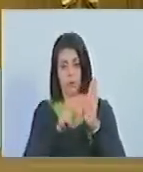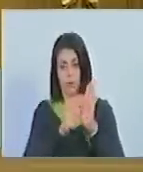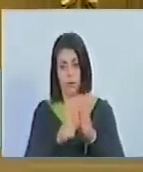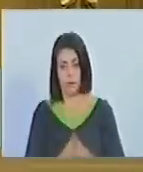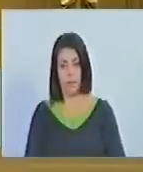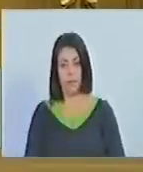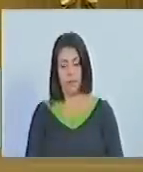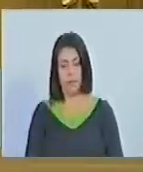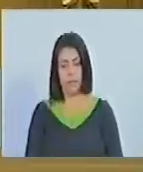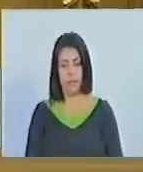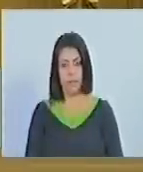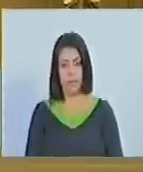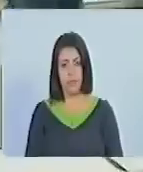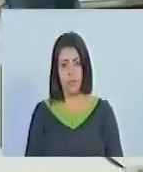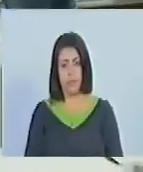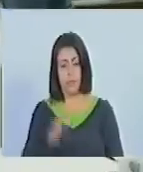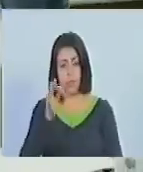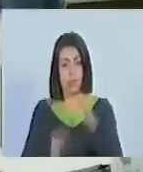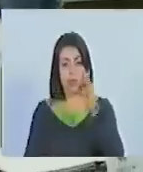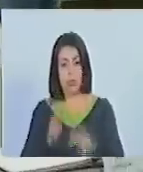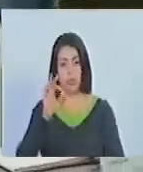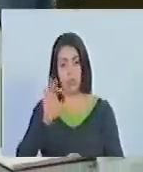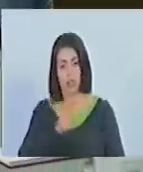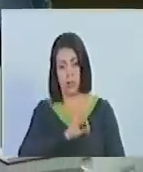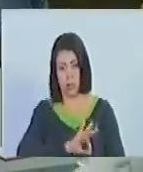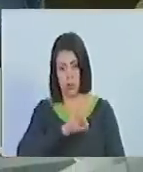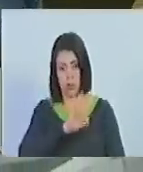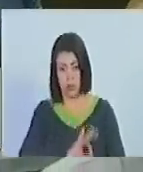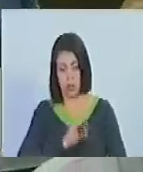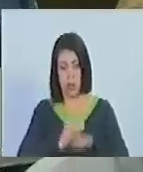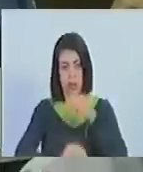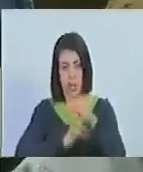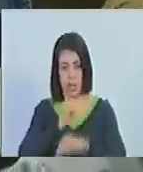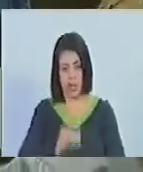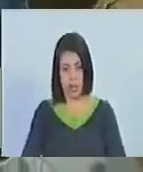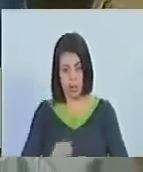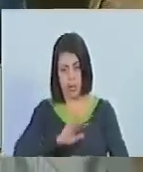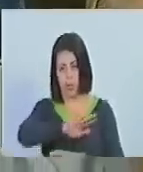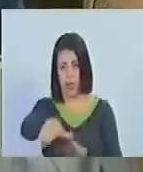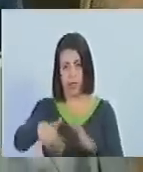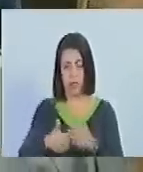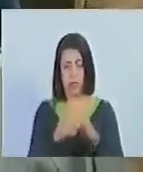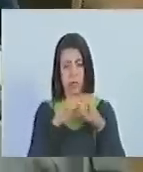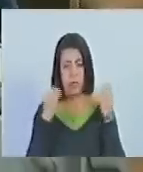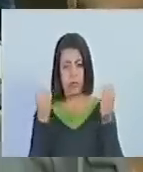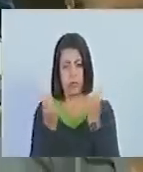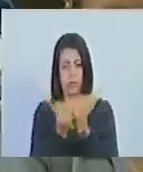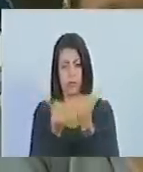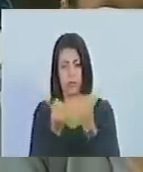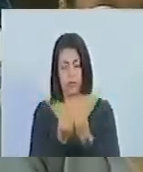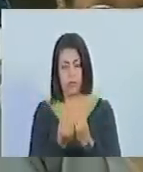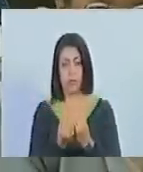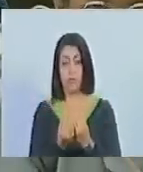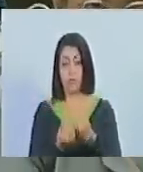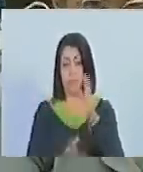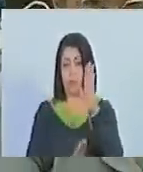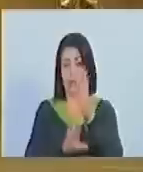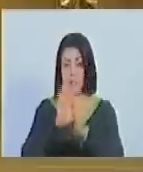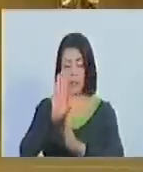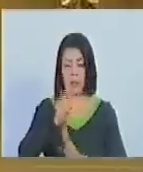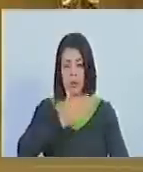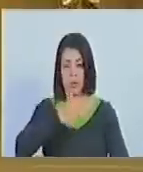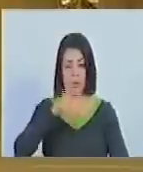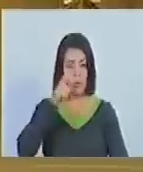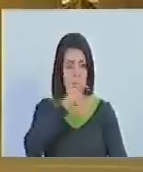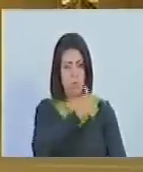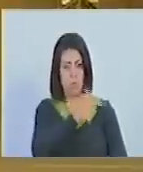la justicia social como hecho colectivo parte de la organización y desarrollo de nuestro